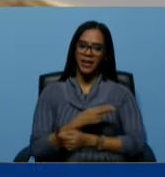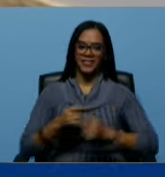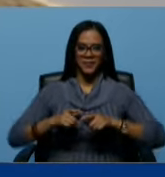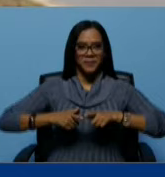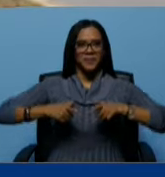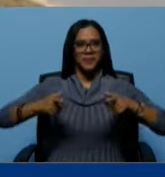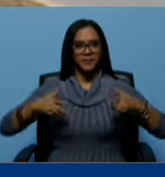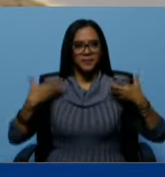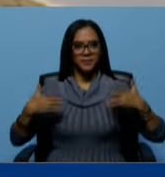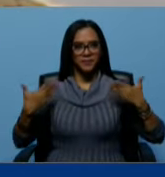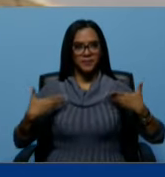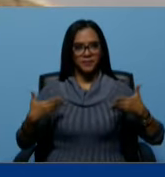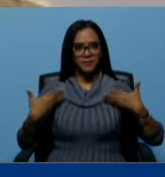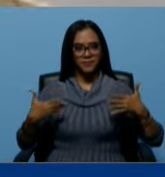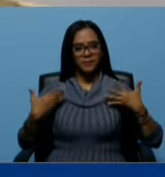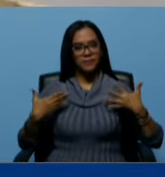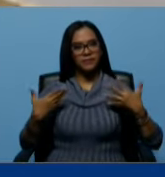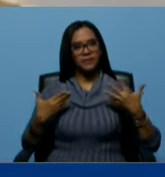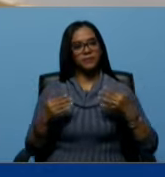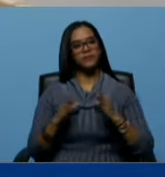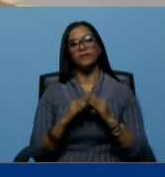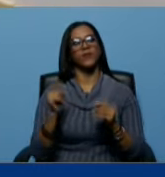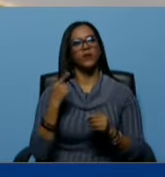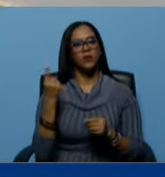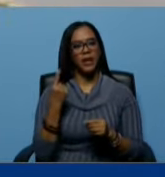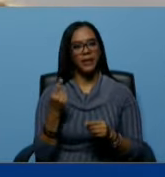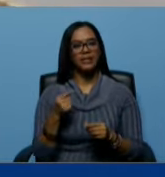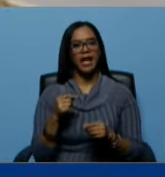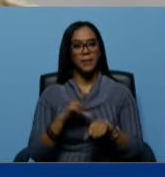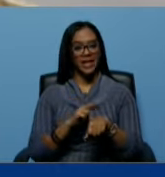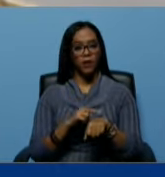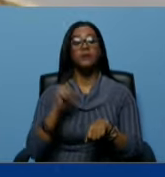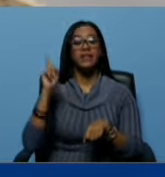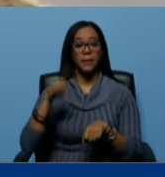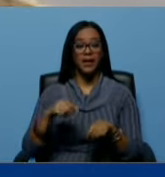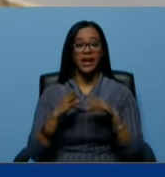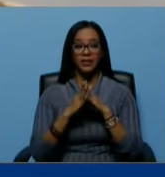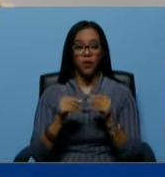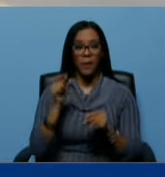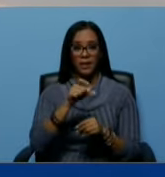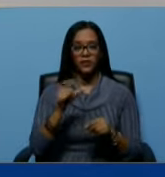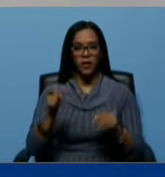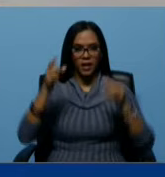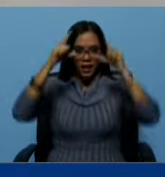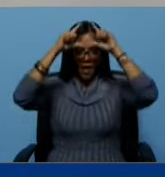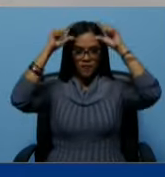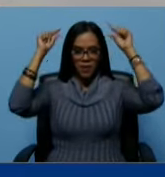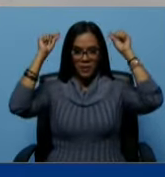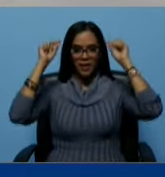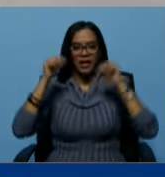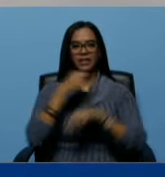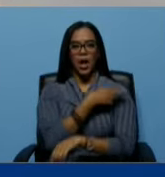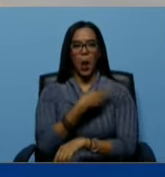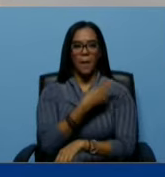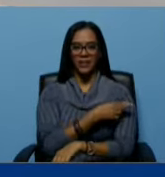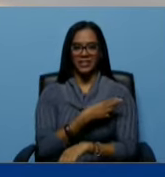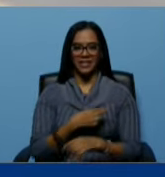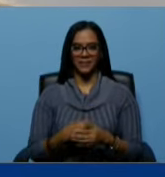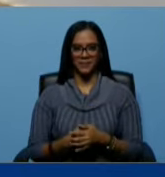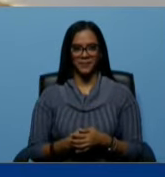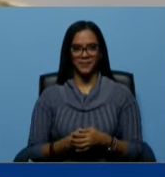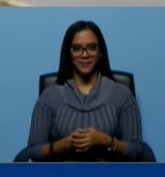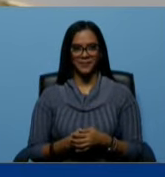alegría no solamente al equipo médico sino pues a todo el personal de enfermería del hospital Domingo Luciani.